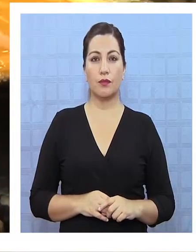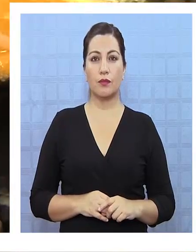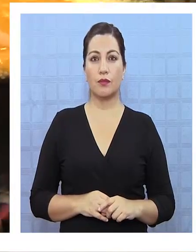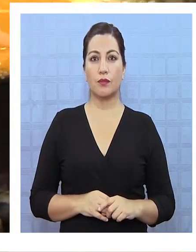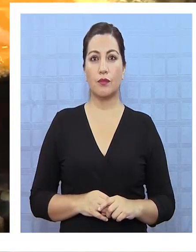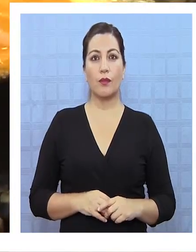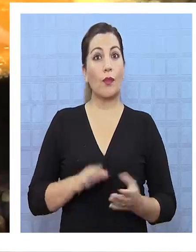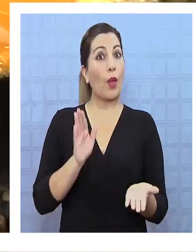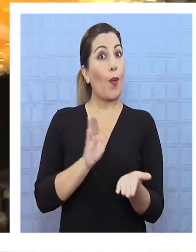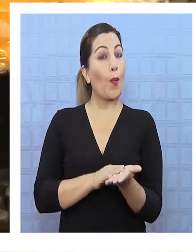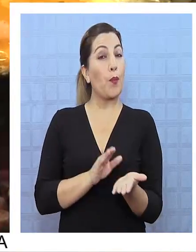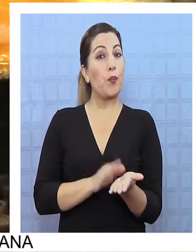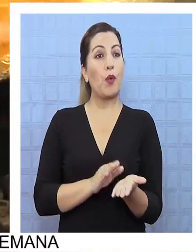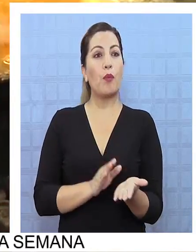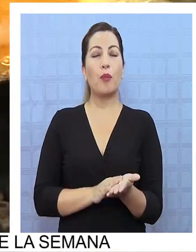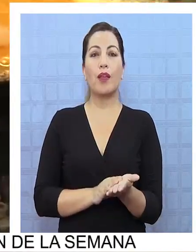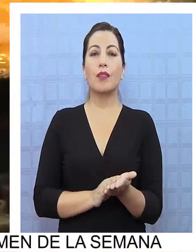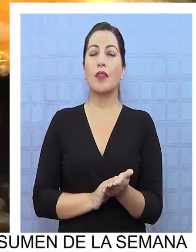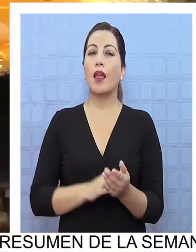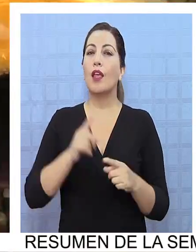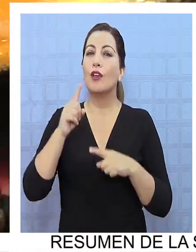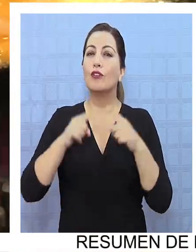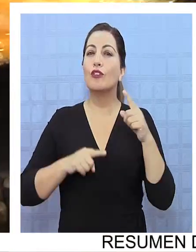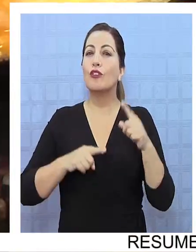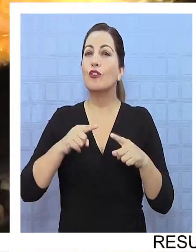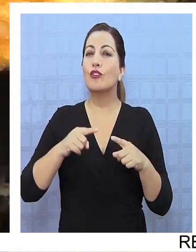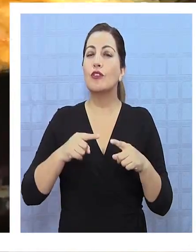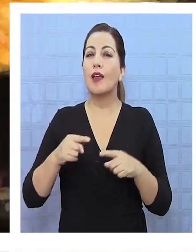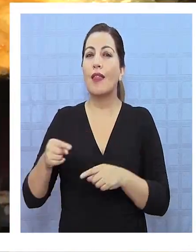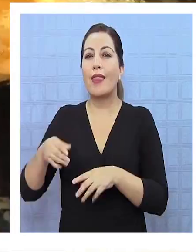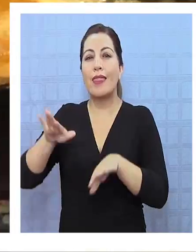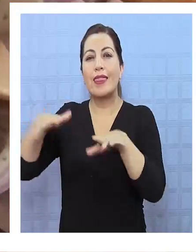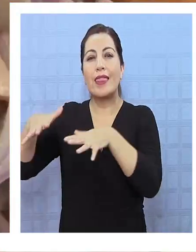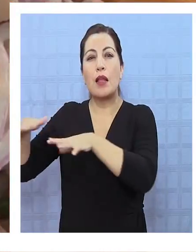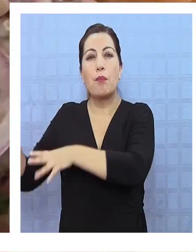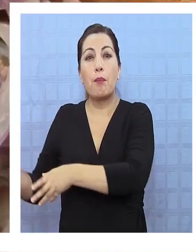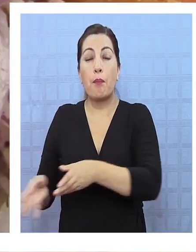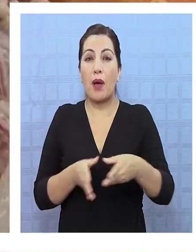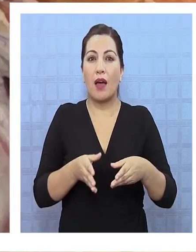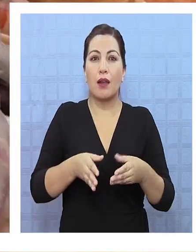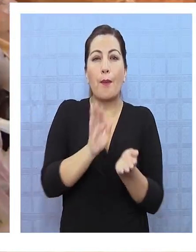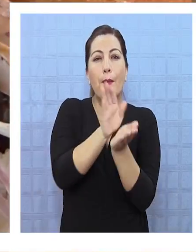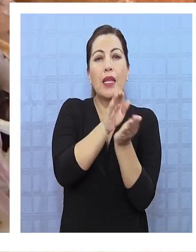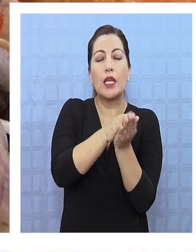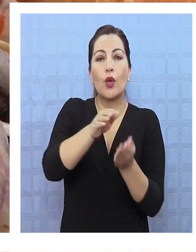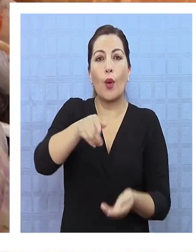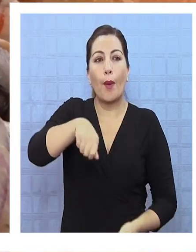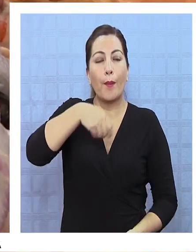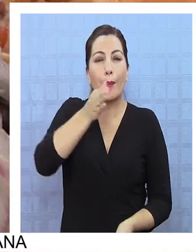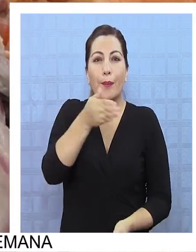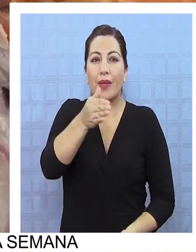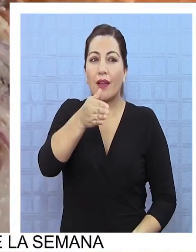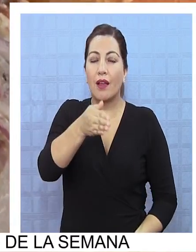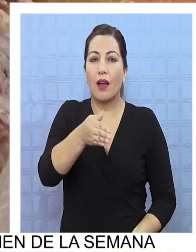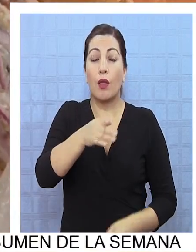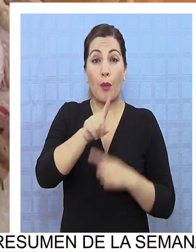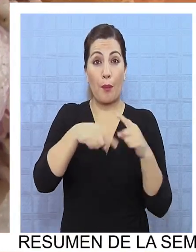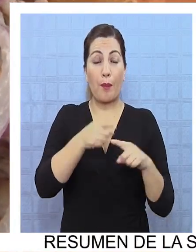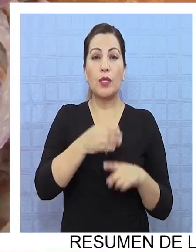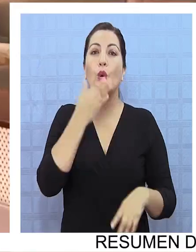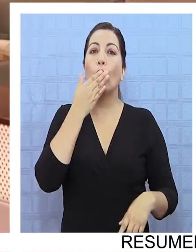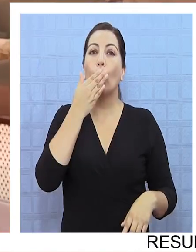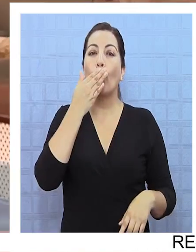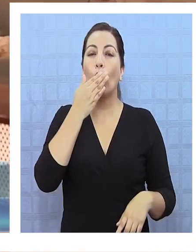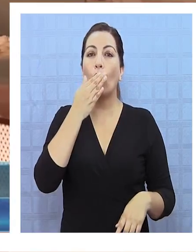La propuesta de ofrecer productos del mar directos a la mesa, ya sea pescados o mariscos, además de los jugos naturales y el